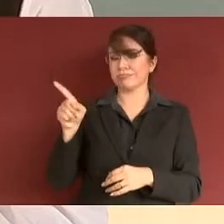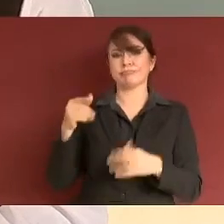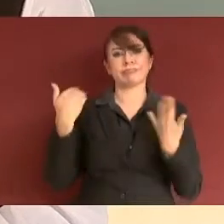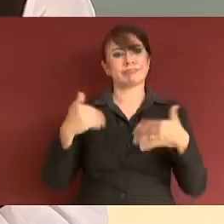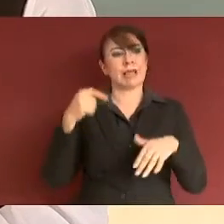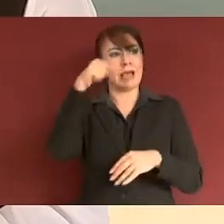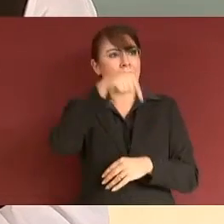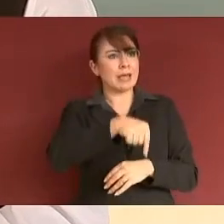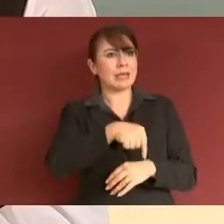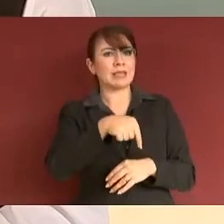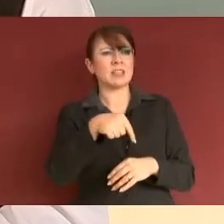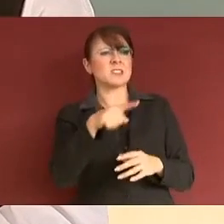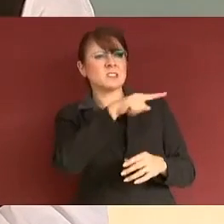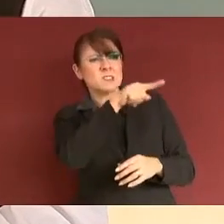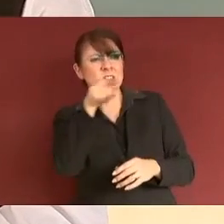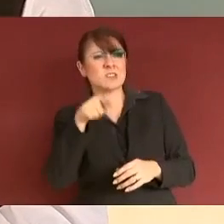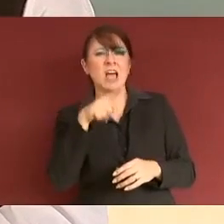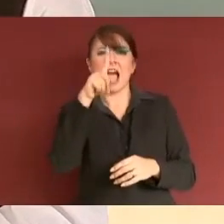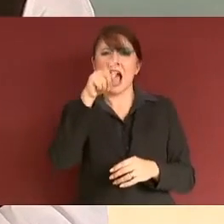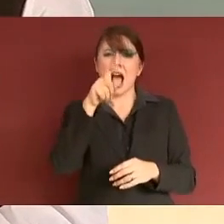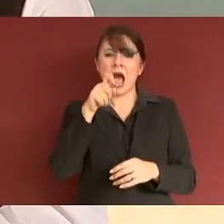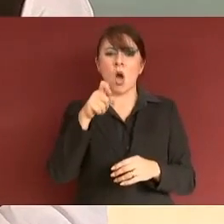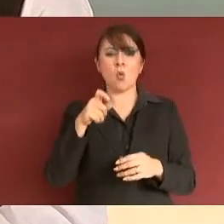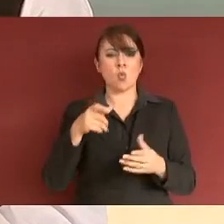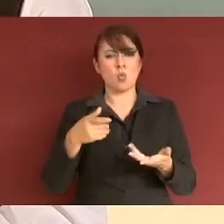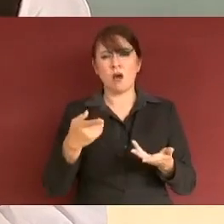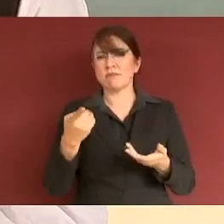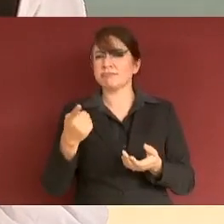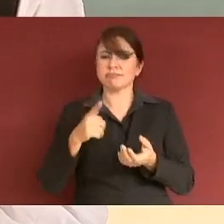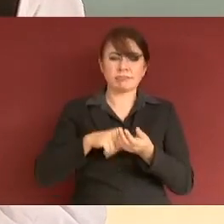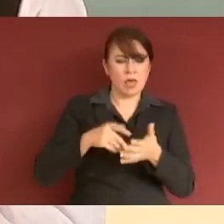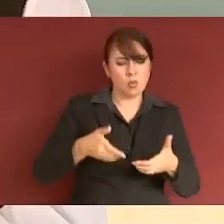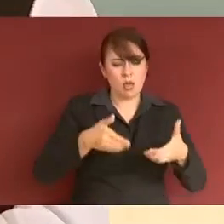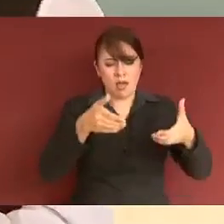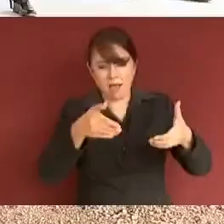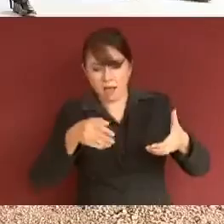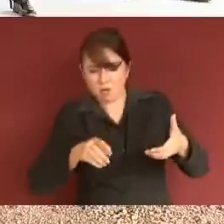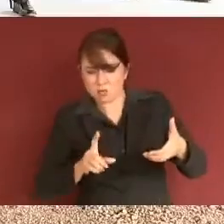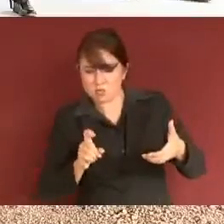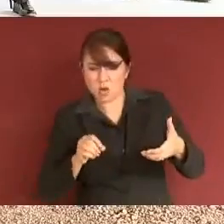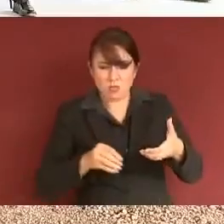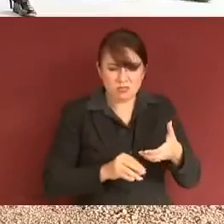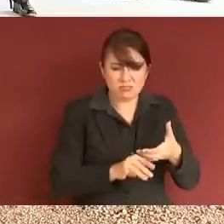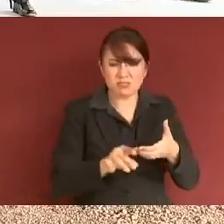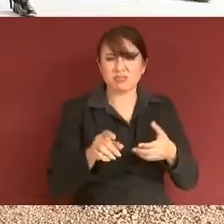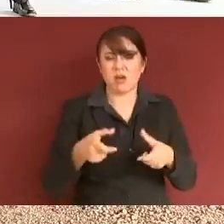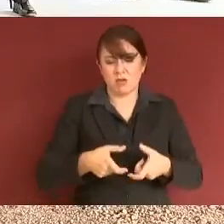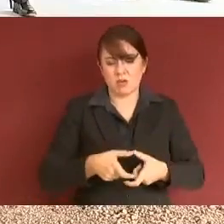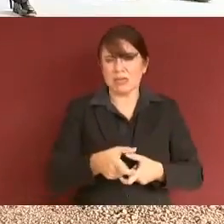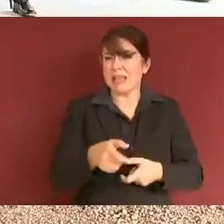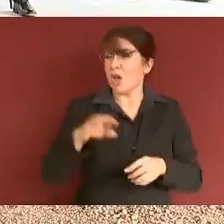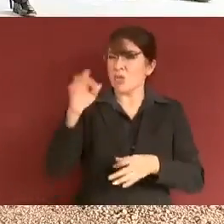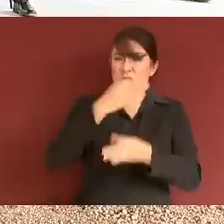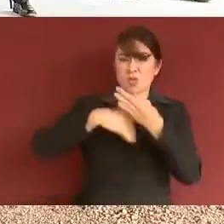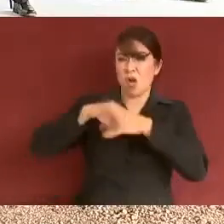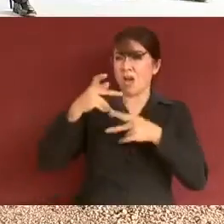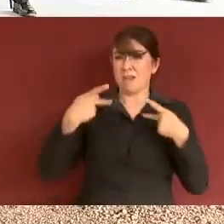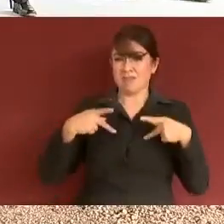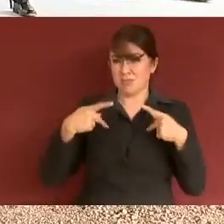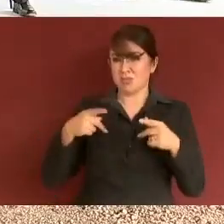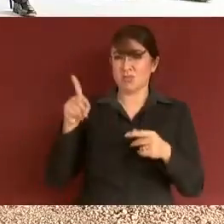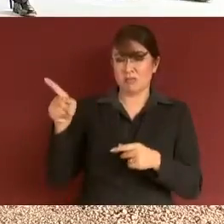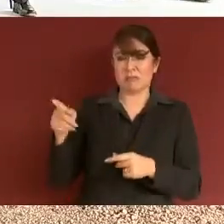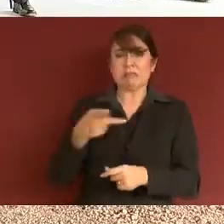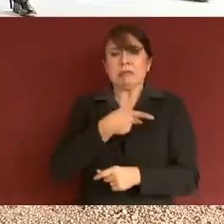para mejorar los servicios de agua potable, drenaje y saneamiento, principalmente para las poblaciones pobres, fortalecer la